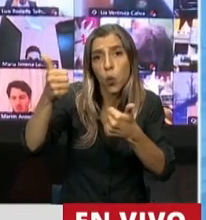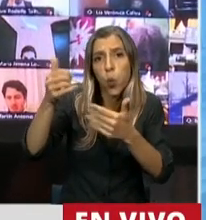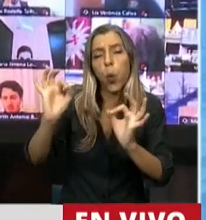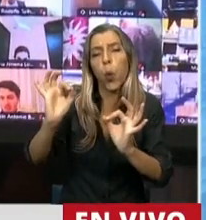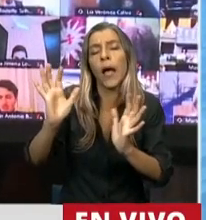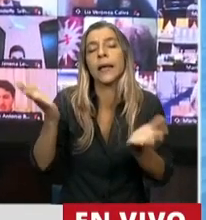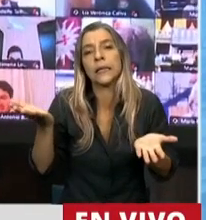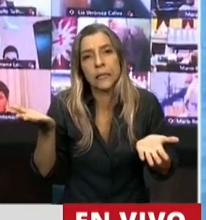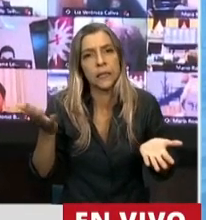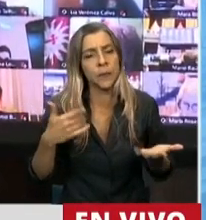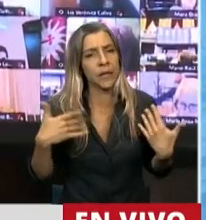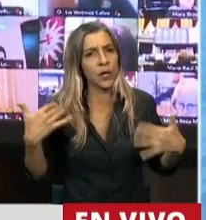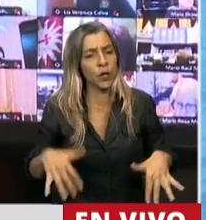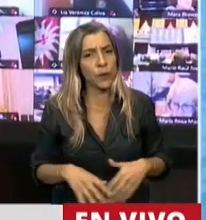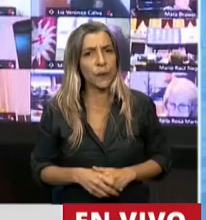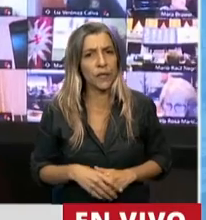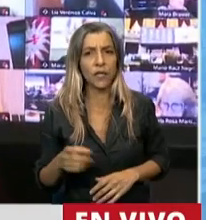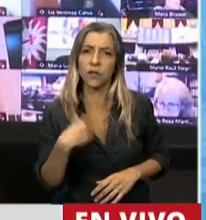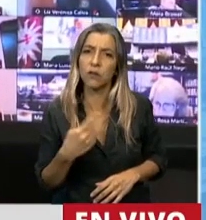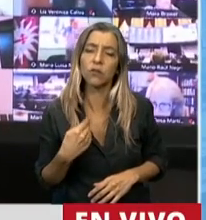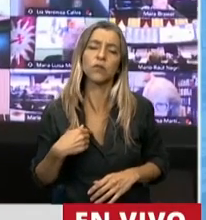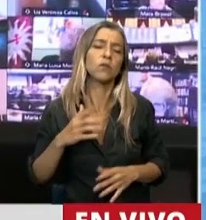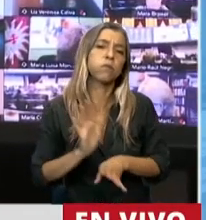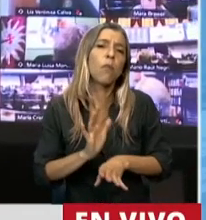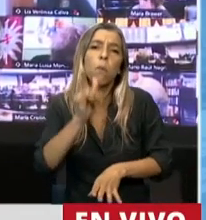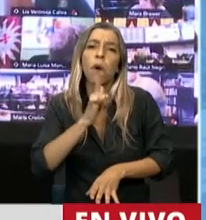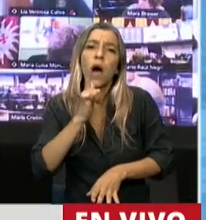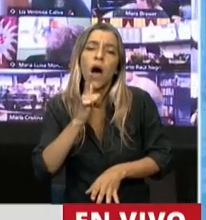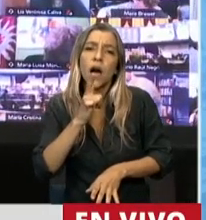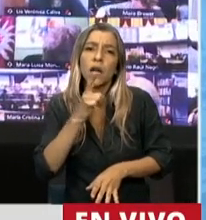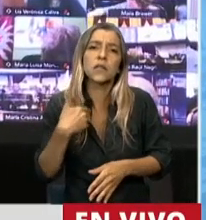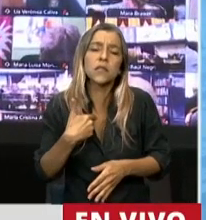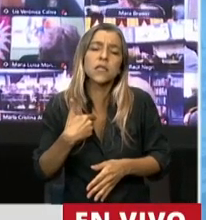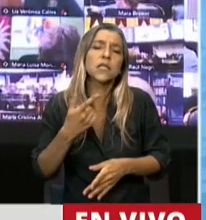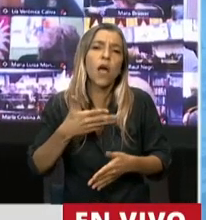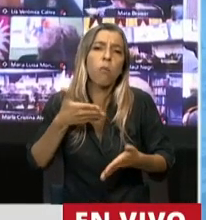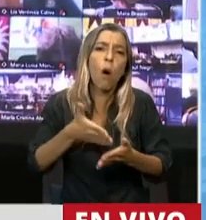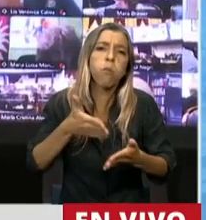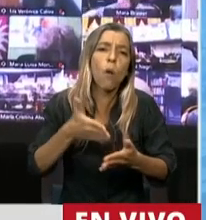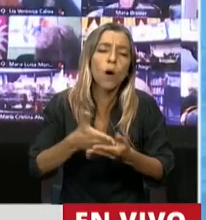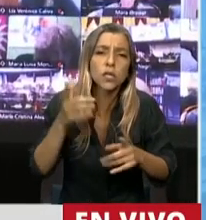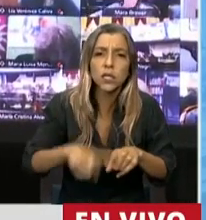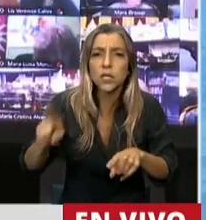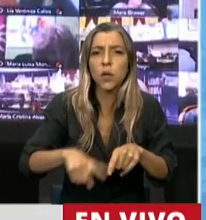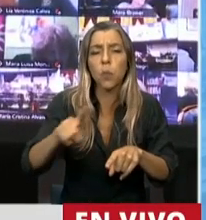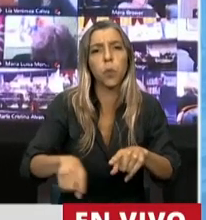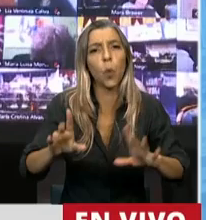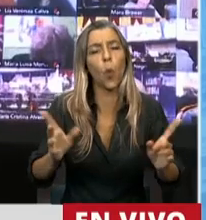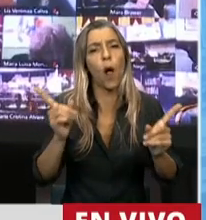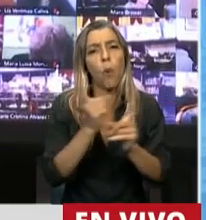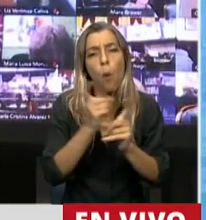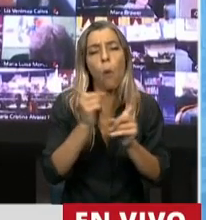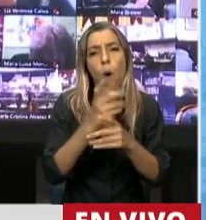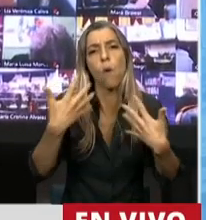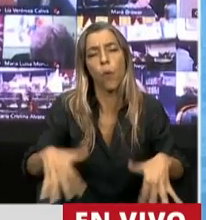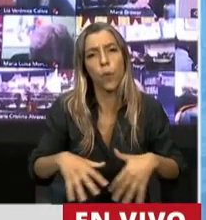destinados a seguir tropezando una vez, una y otra vez, con la misma piedra. En la provincia de Santa Fe, por ejemplo,